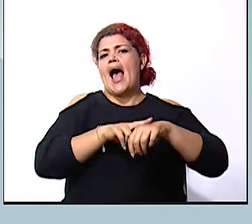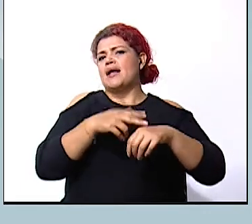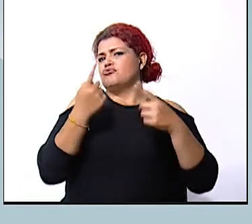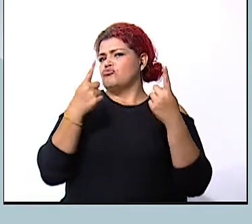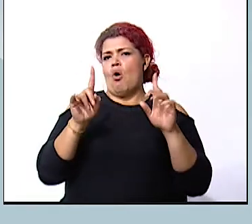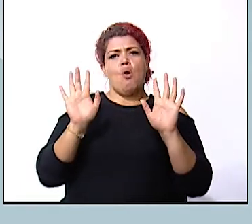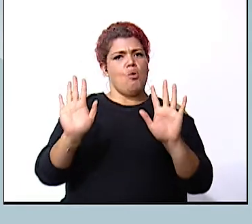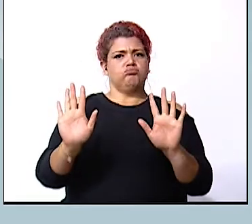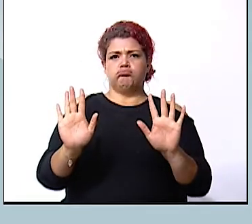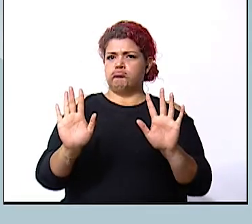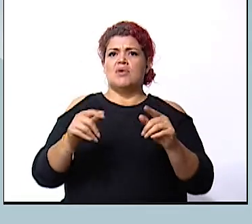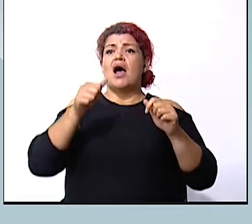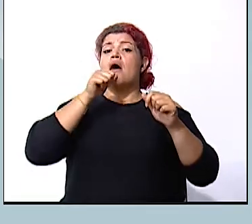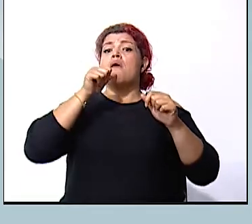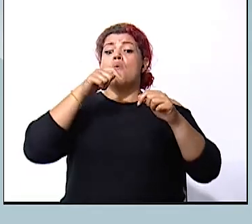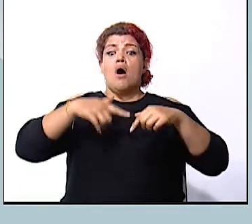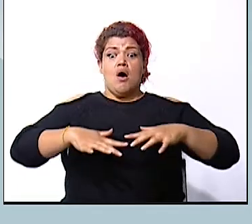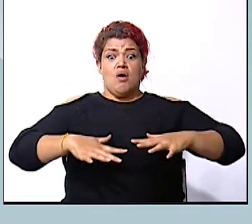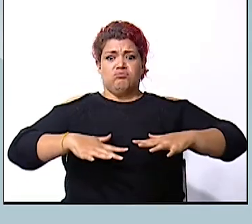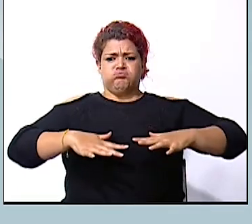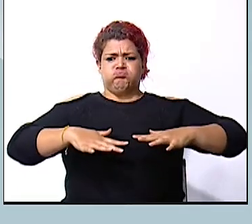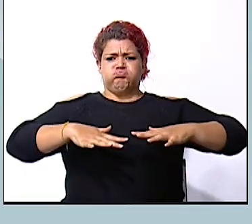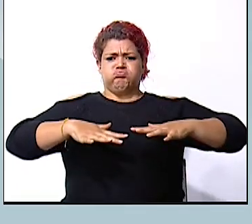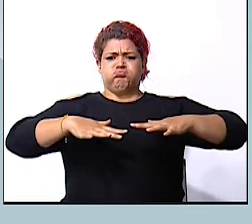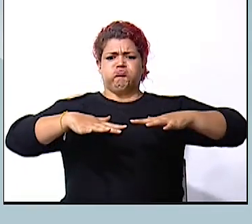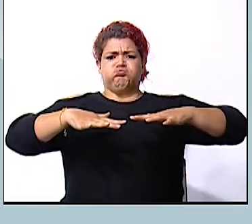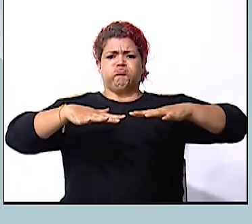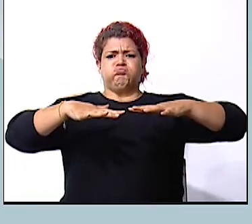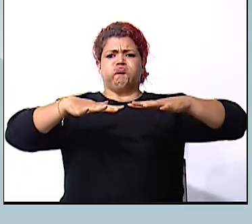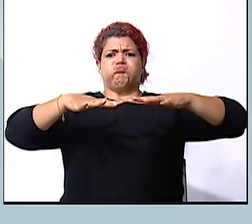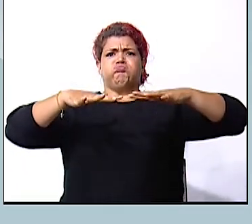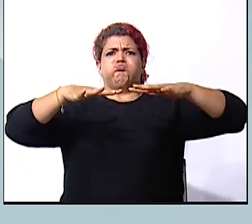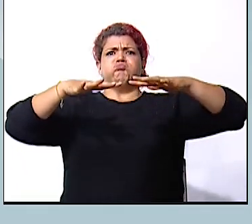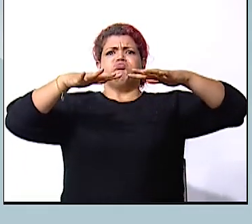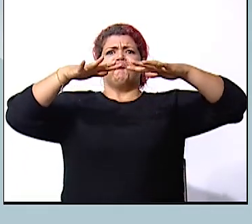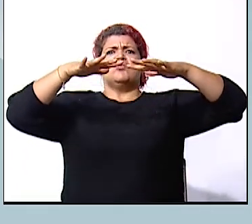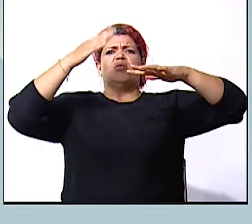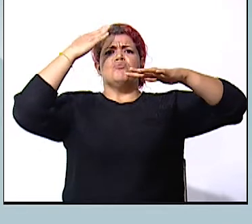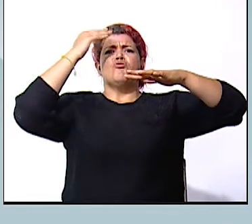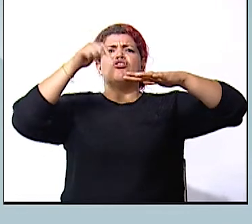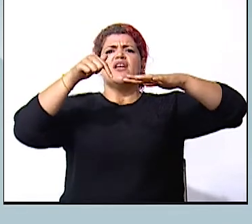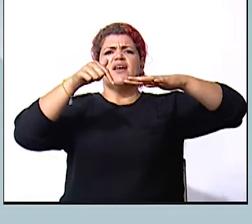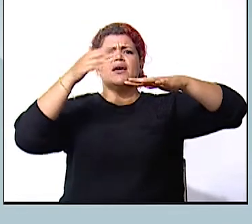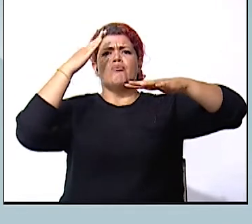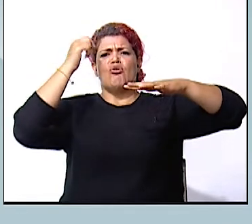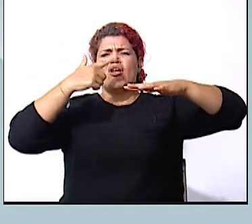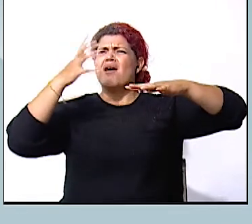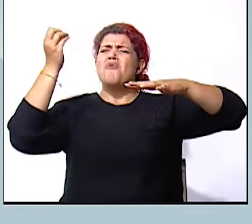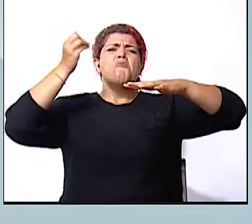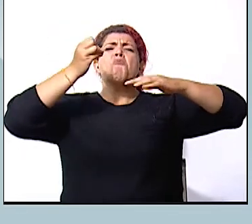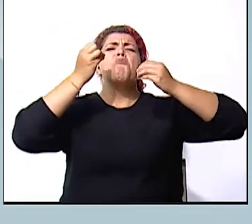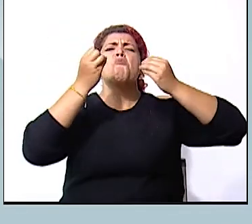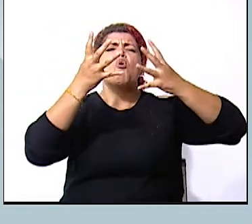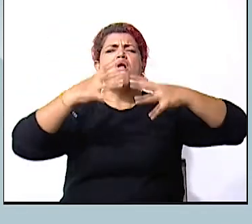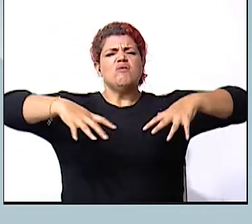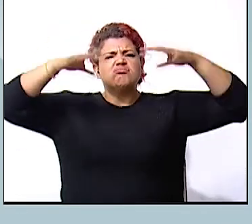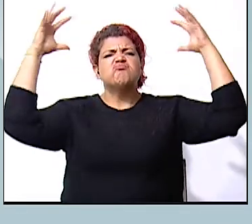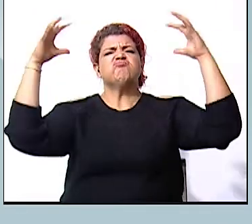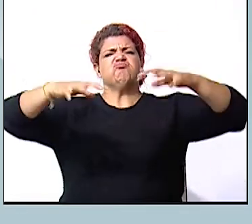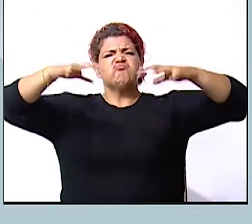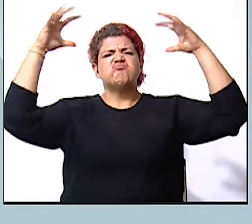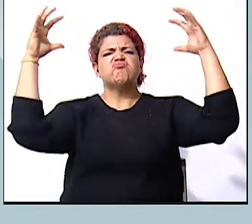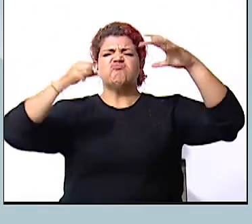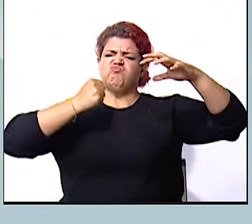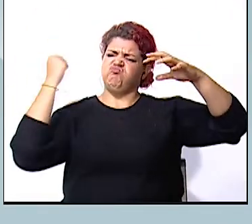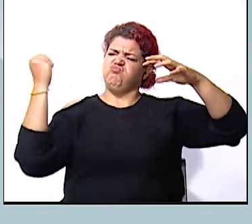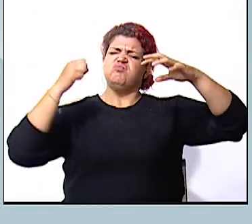donde el agua cubre el terreno ¿por qué? porque existen muchas precipitaciones o lluvias